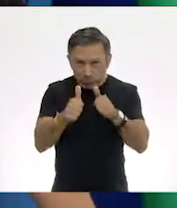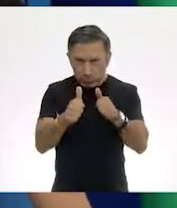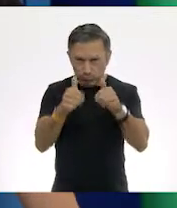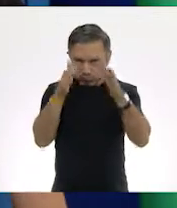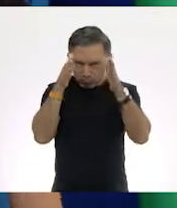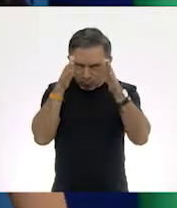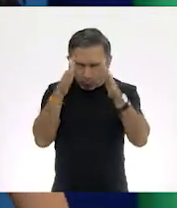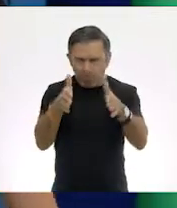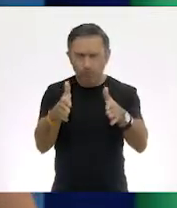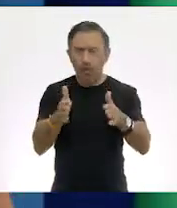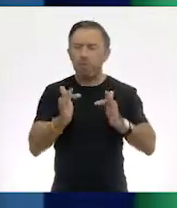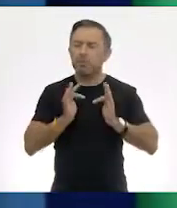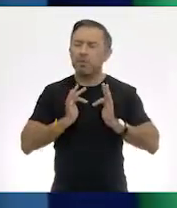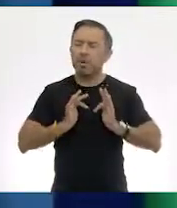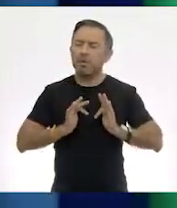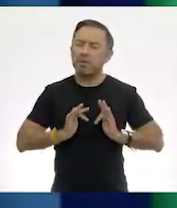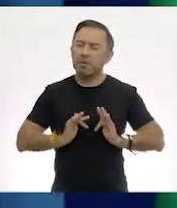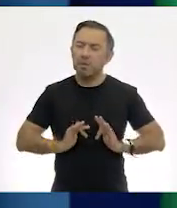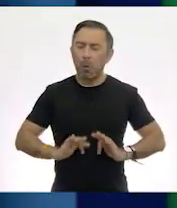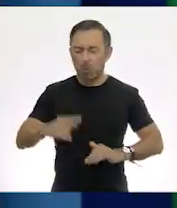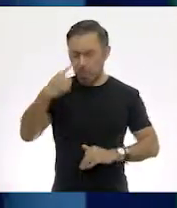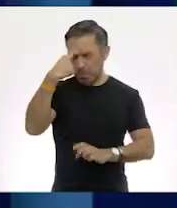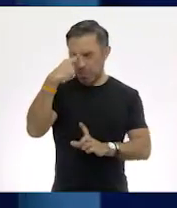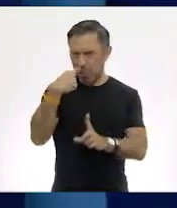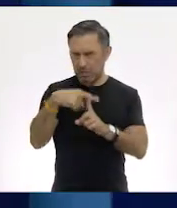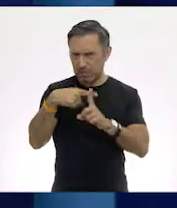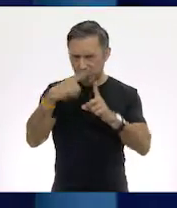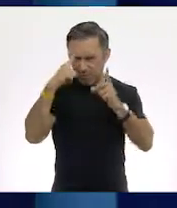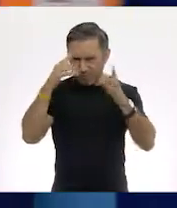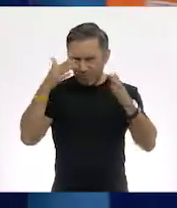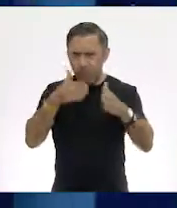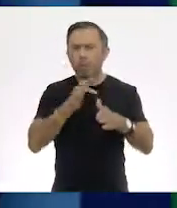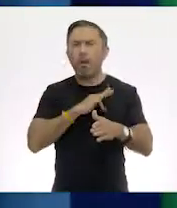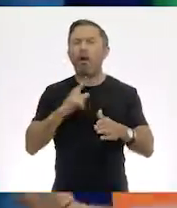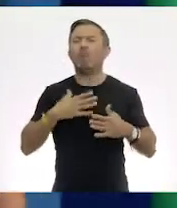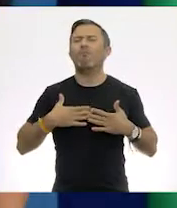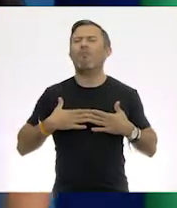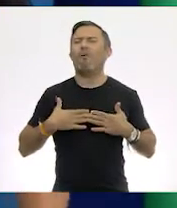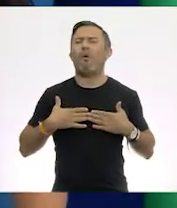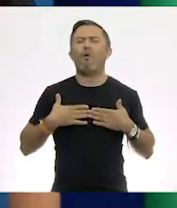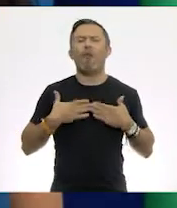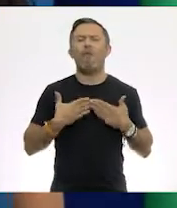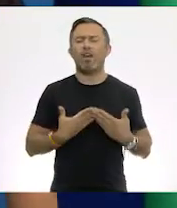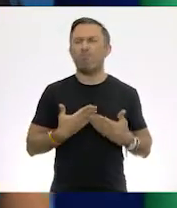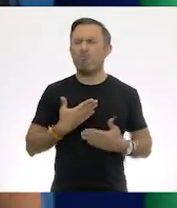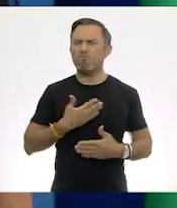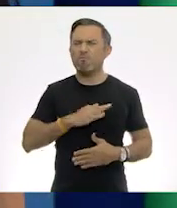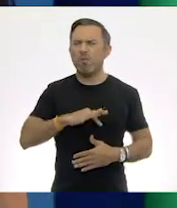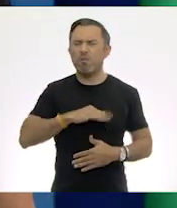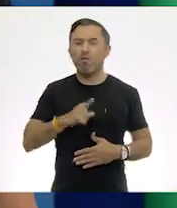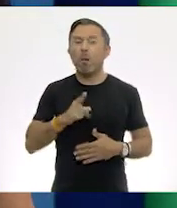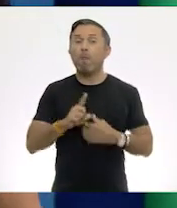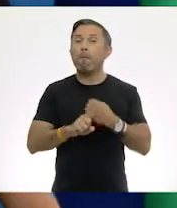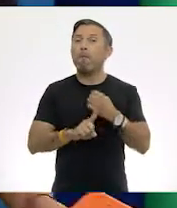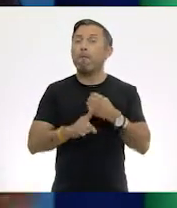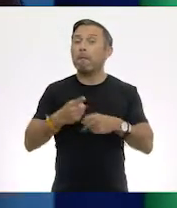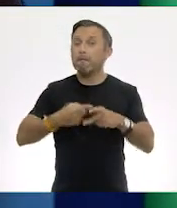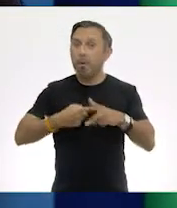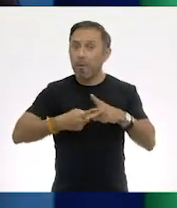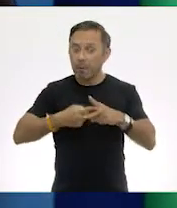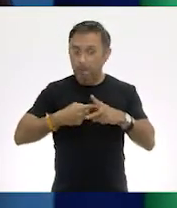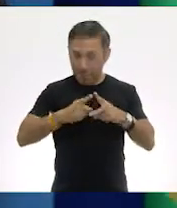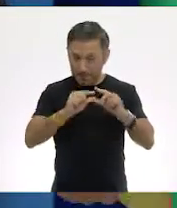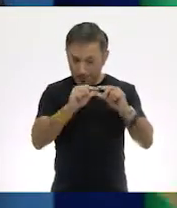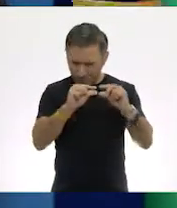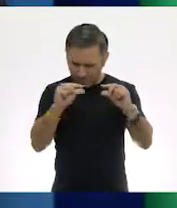ganadora, la confianza permite que fluya lo mejor de ti. Al enfrentar un problema matemático,